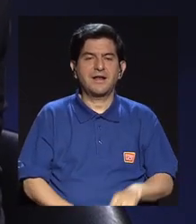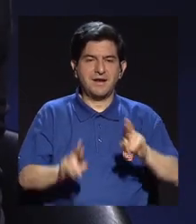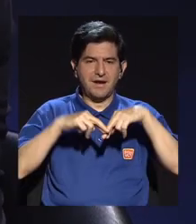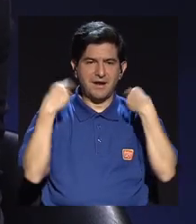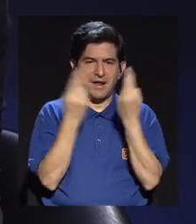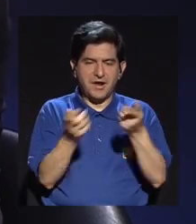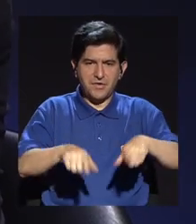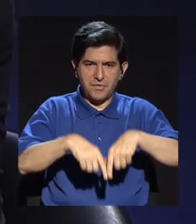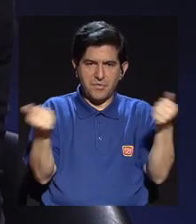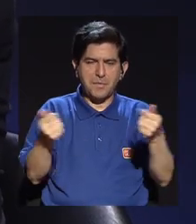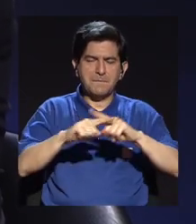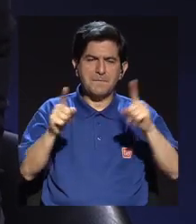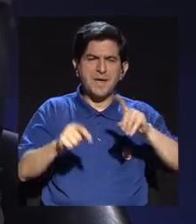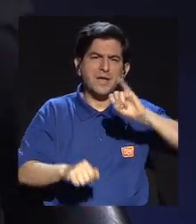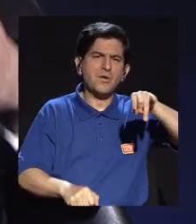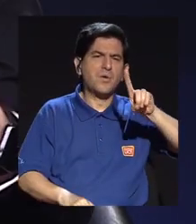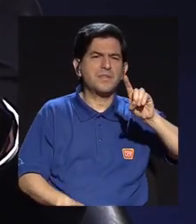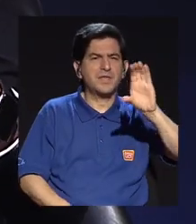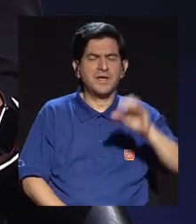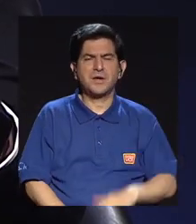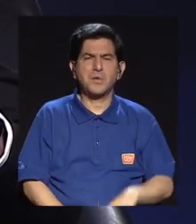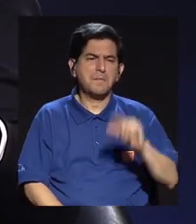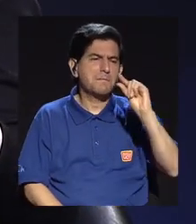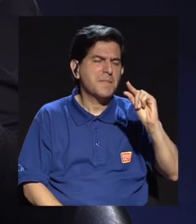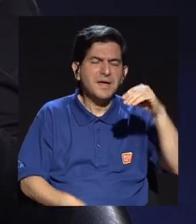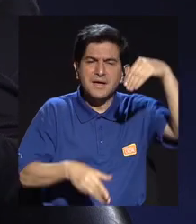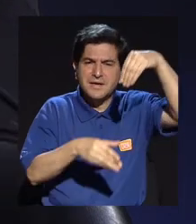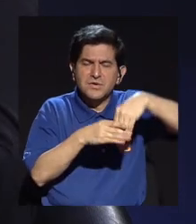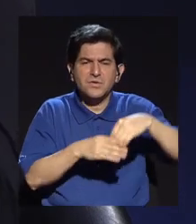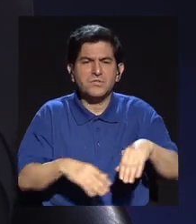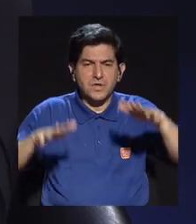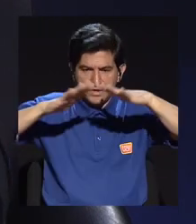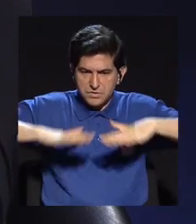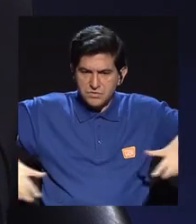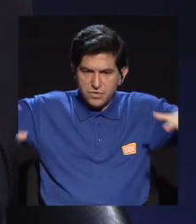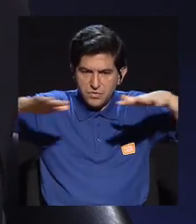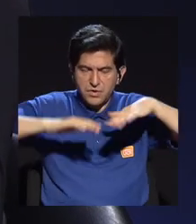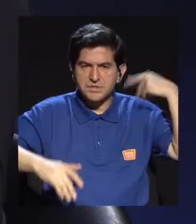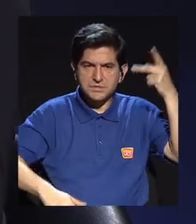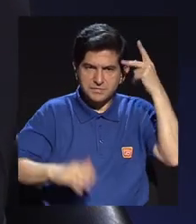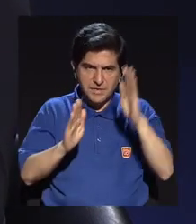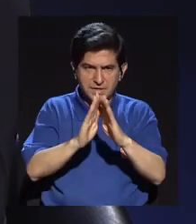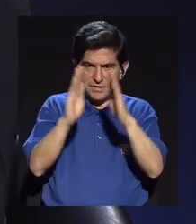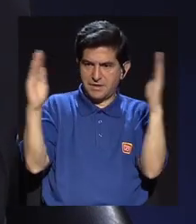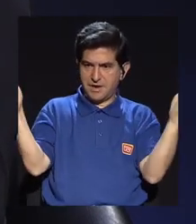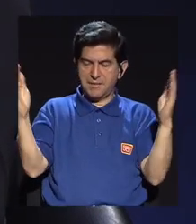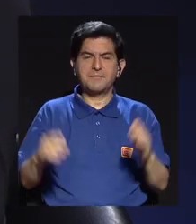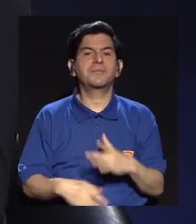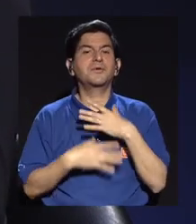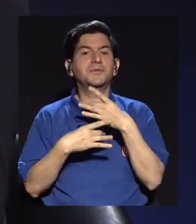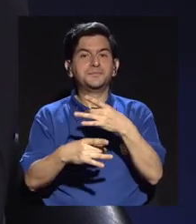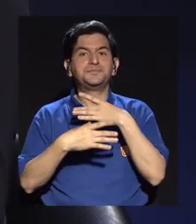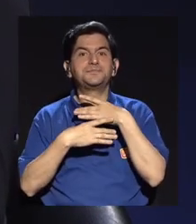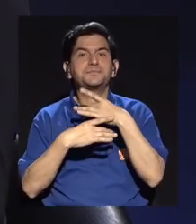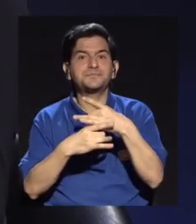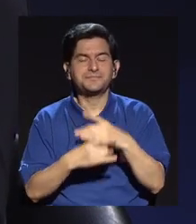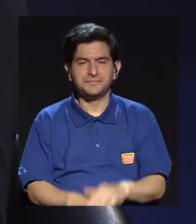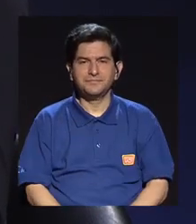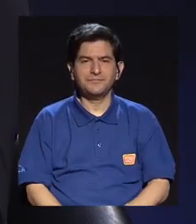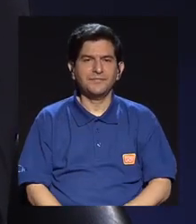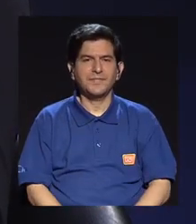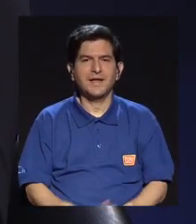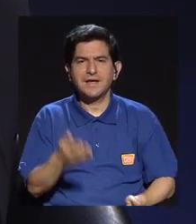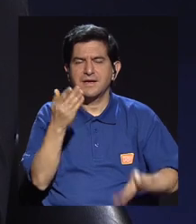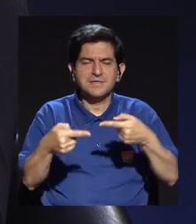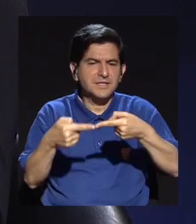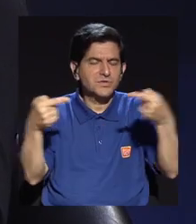que don Juan Diego, que es una figurita dentro de un panorama político más amplio, llama la atención de por qué no se vienen contra el